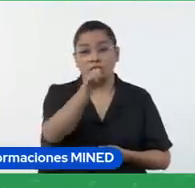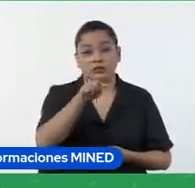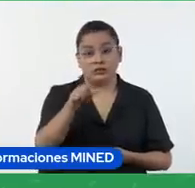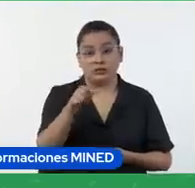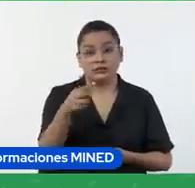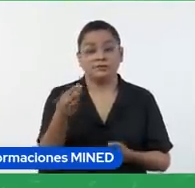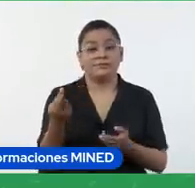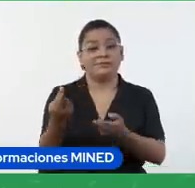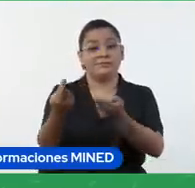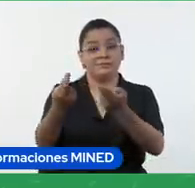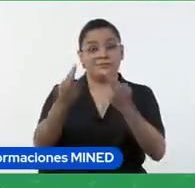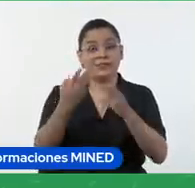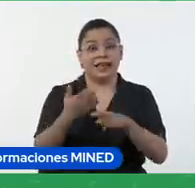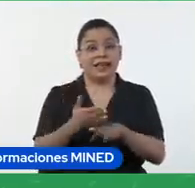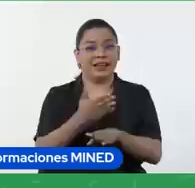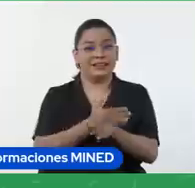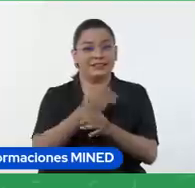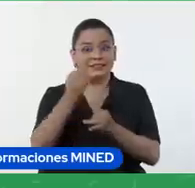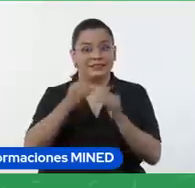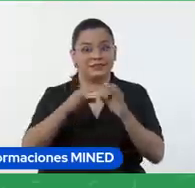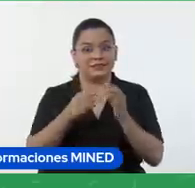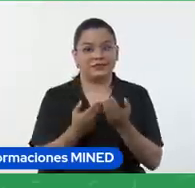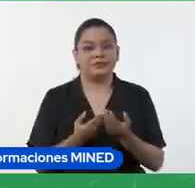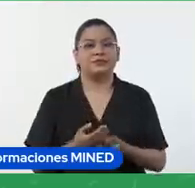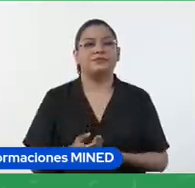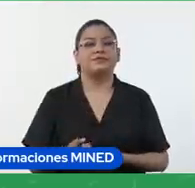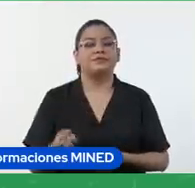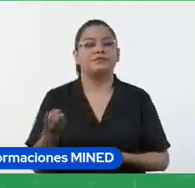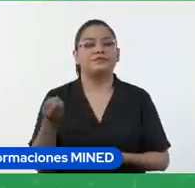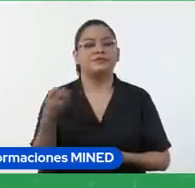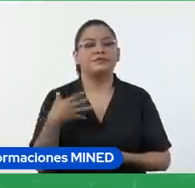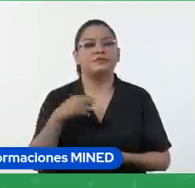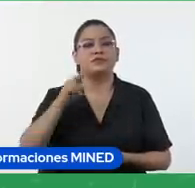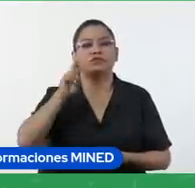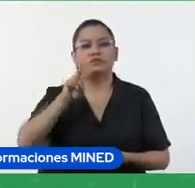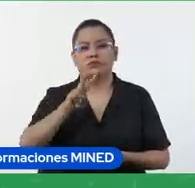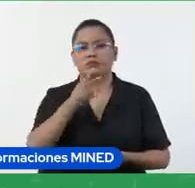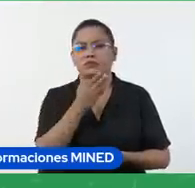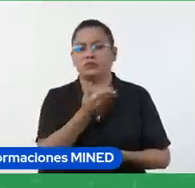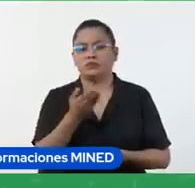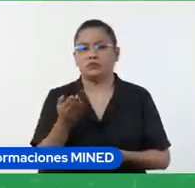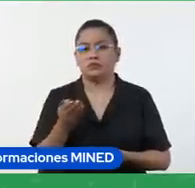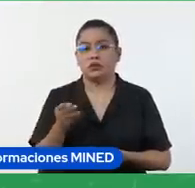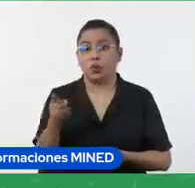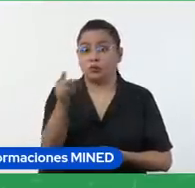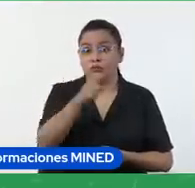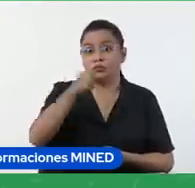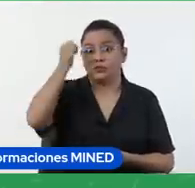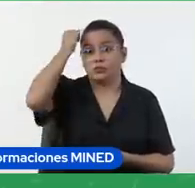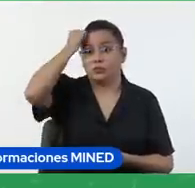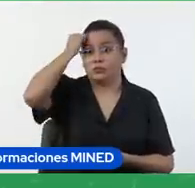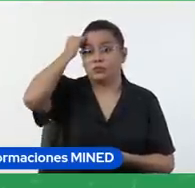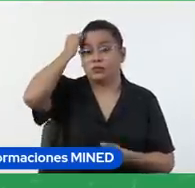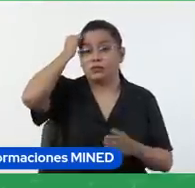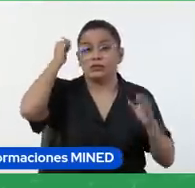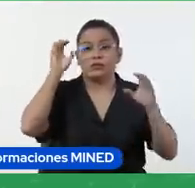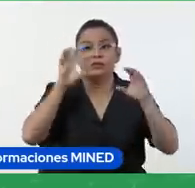finalizar la sesión que puedan mencionar dos cosas que aprendieron en este webinar